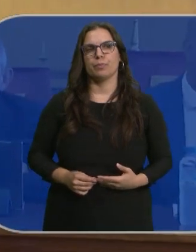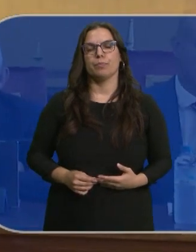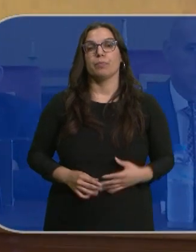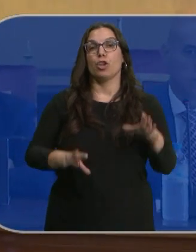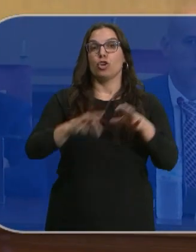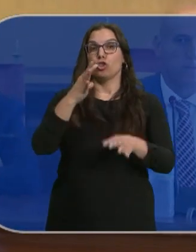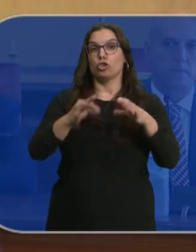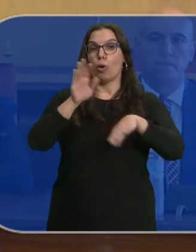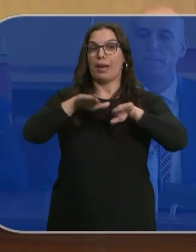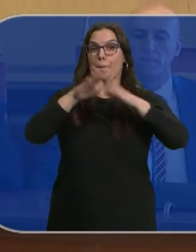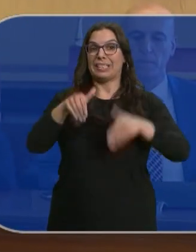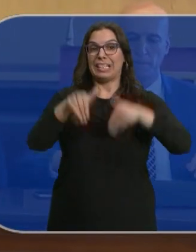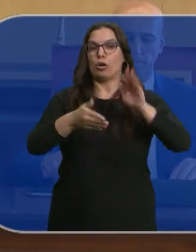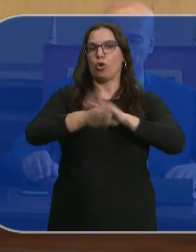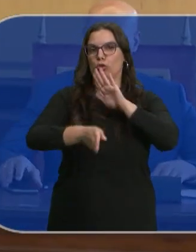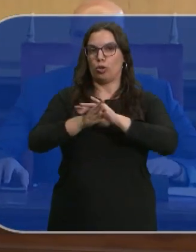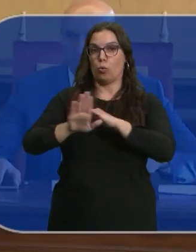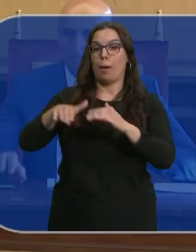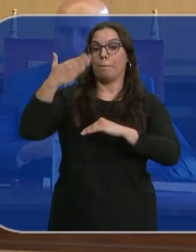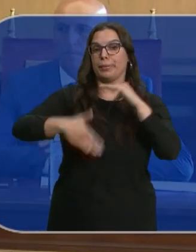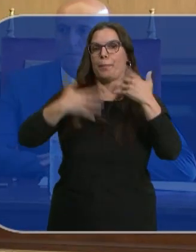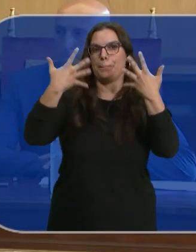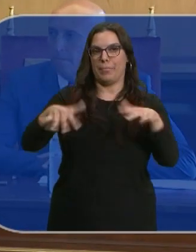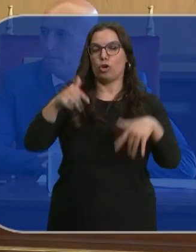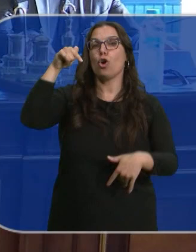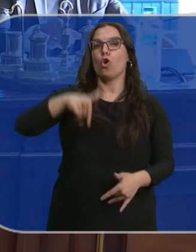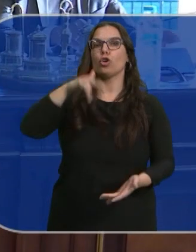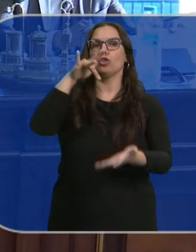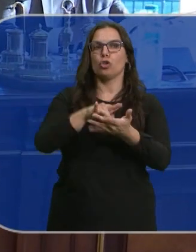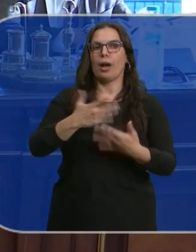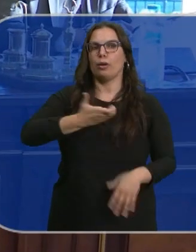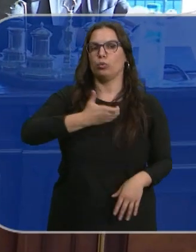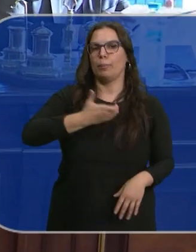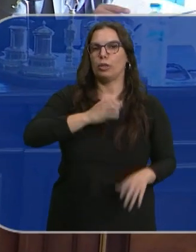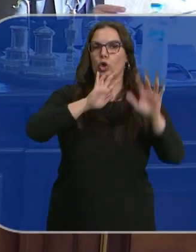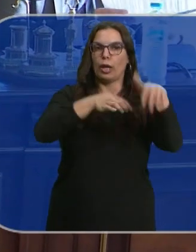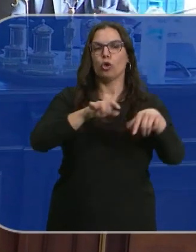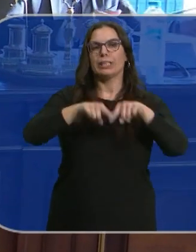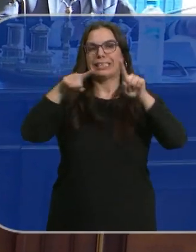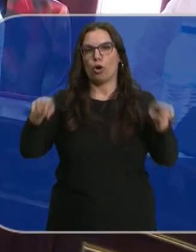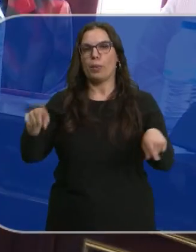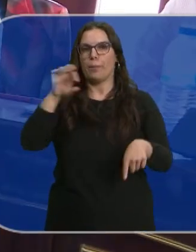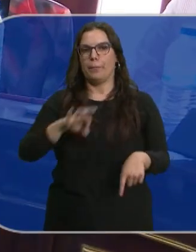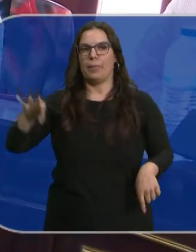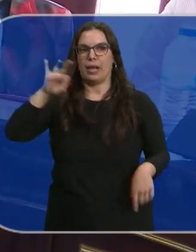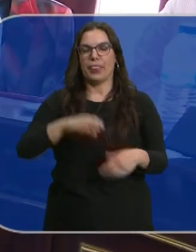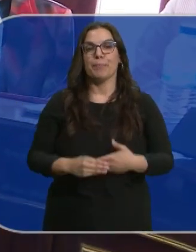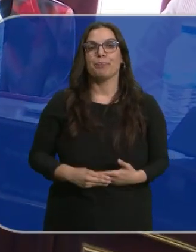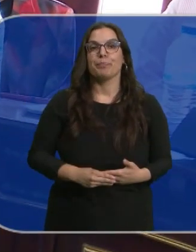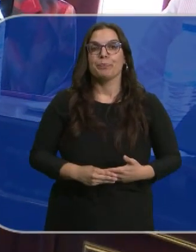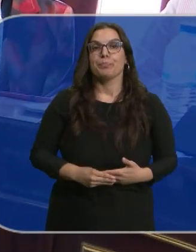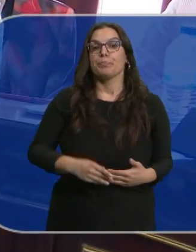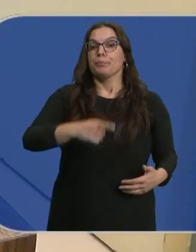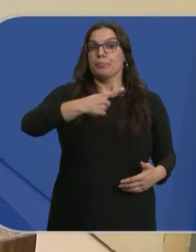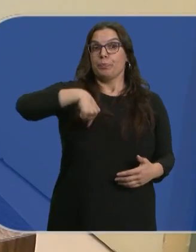Continúan los sorteos de las mesas electorales hasta este miércoles. Hoy se ha celebrado en los ayuntamientos de León, Segovia y Palencia. Las